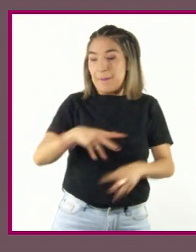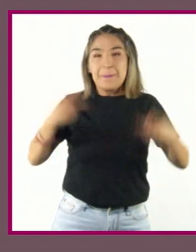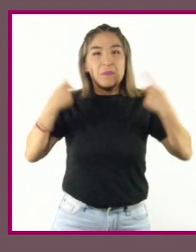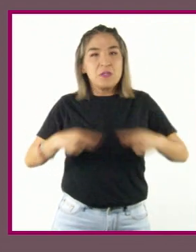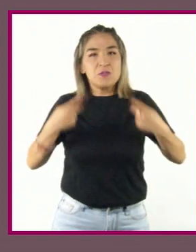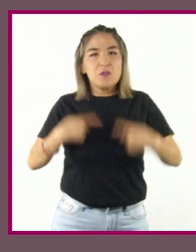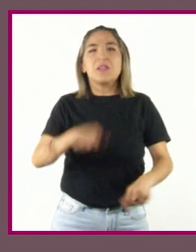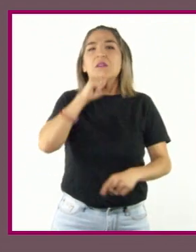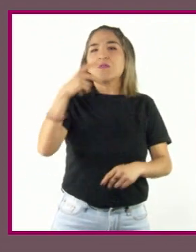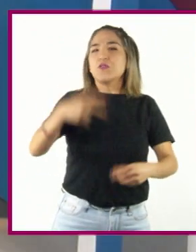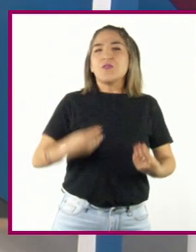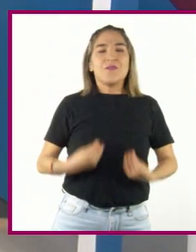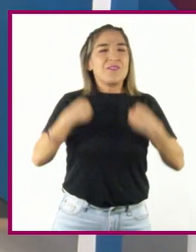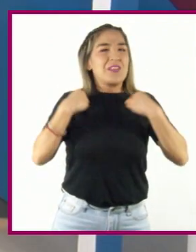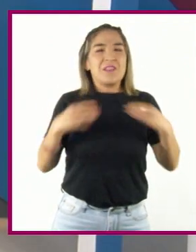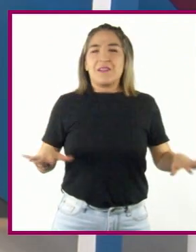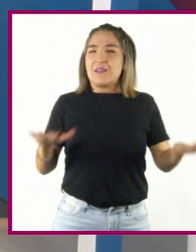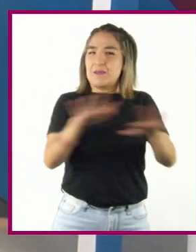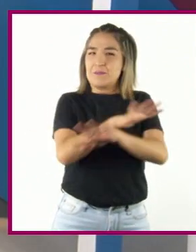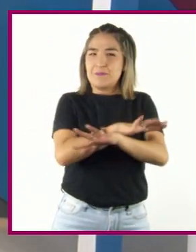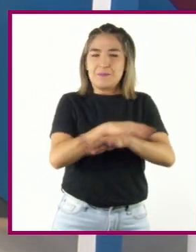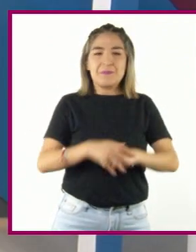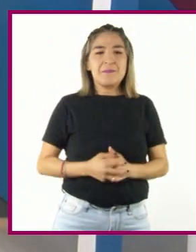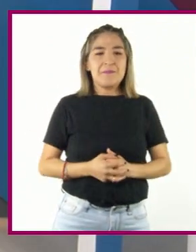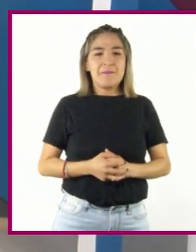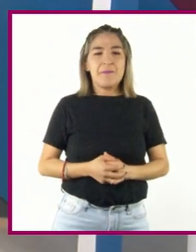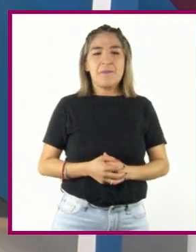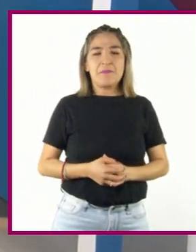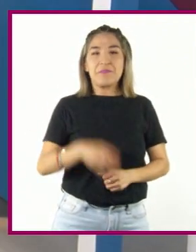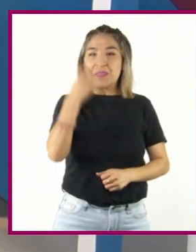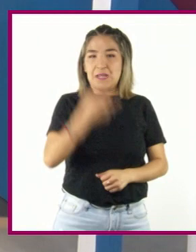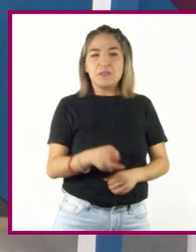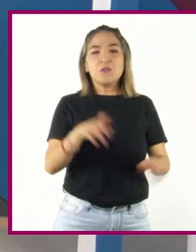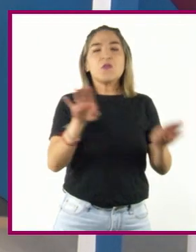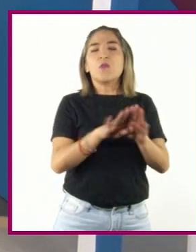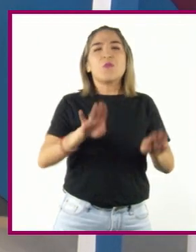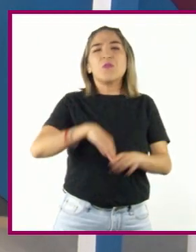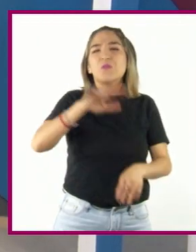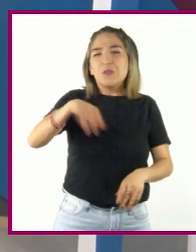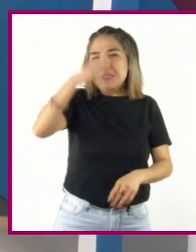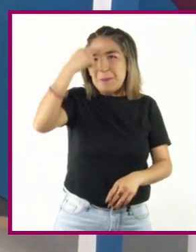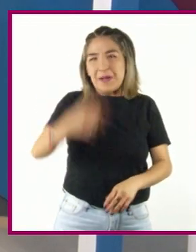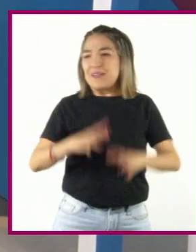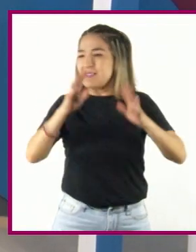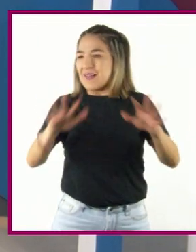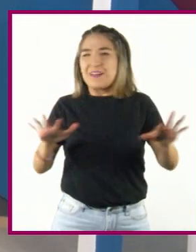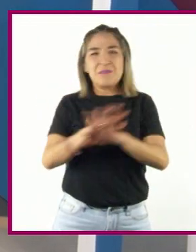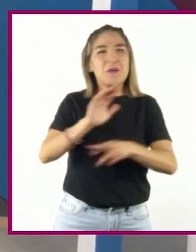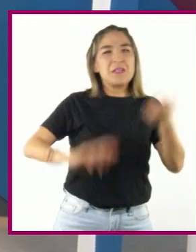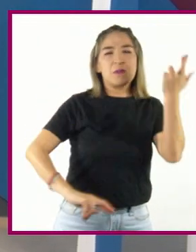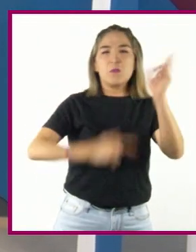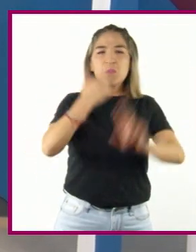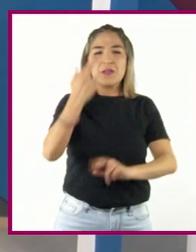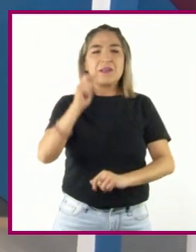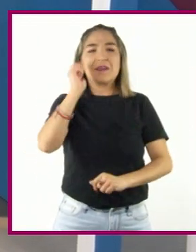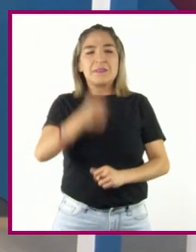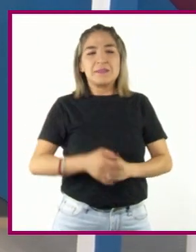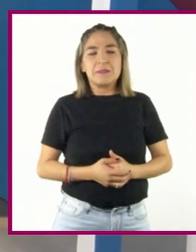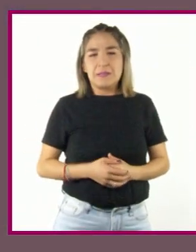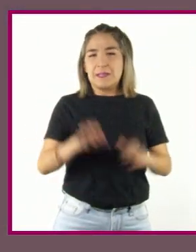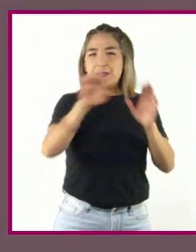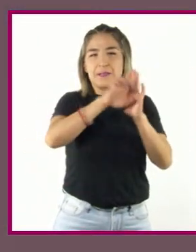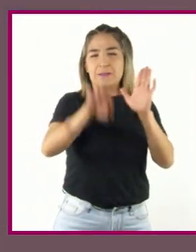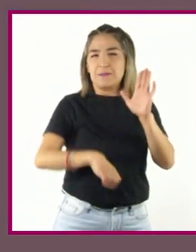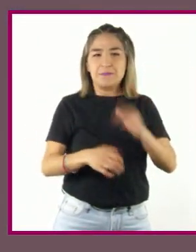de sus condiciones de vida. El grado de cambio que busca hacer una revolución varía mucho. Por